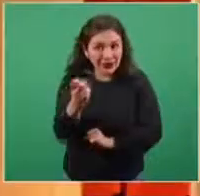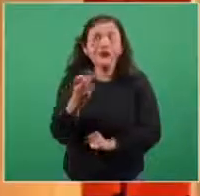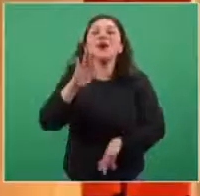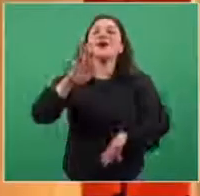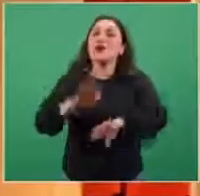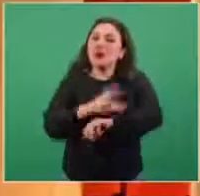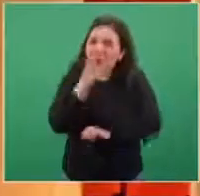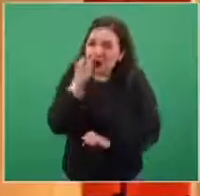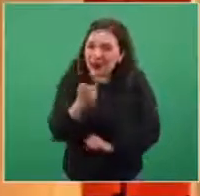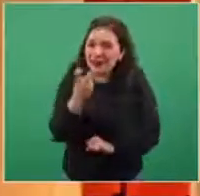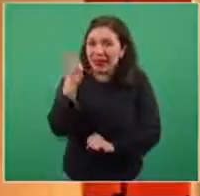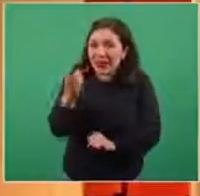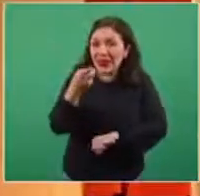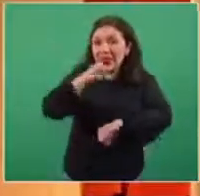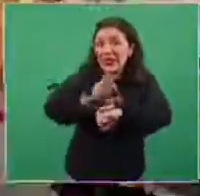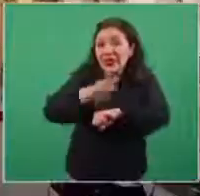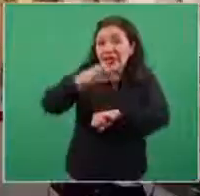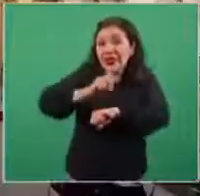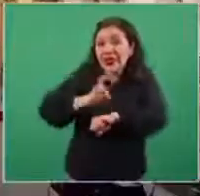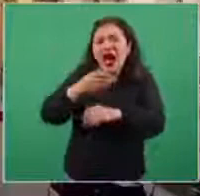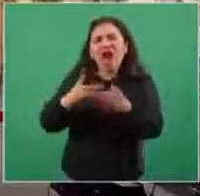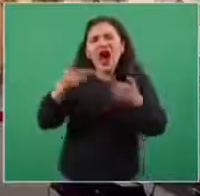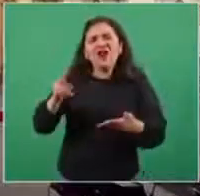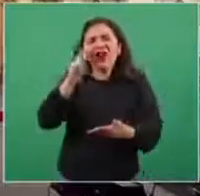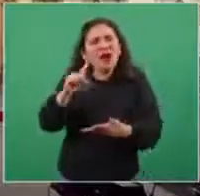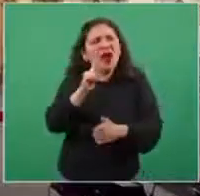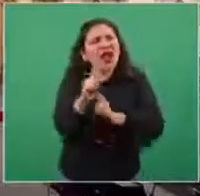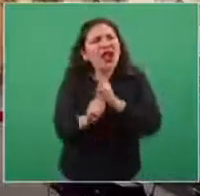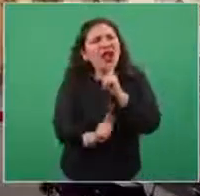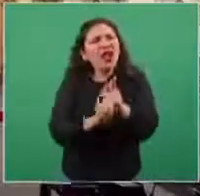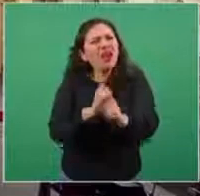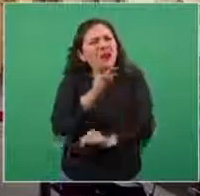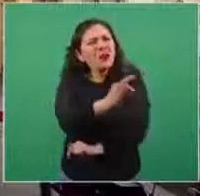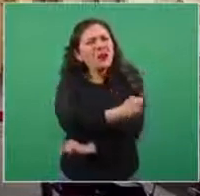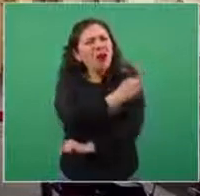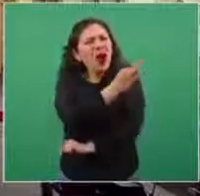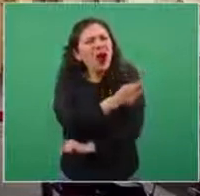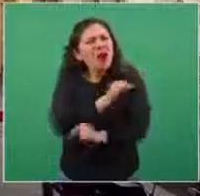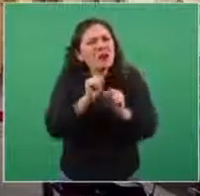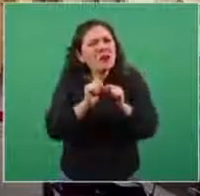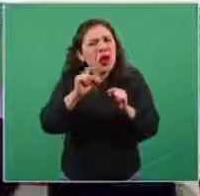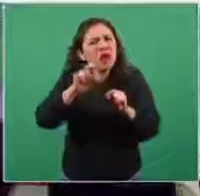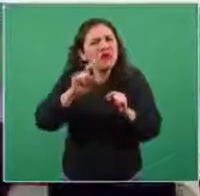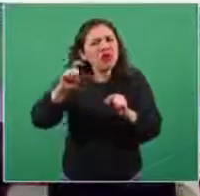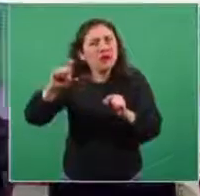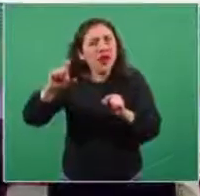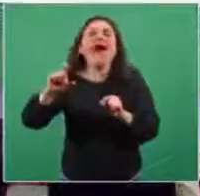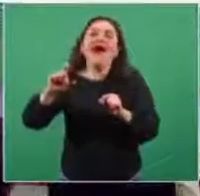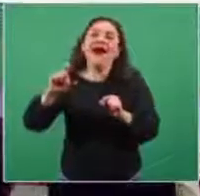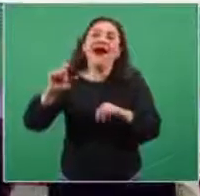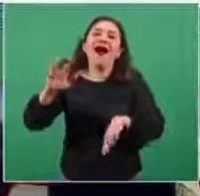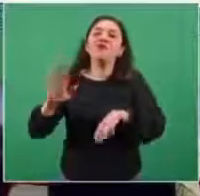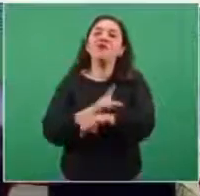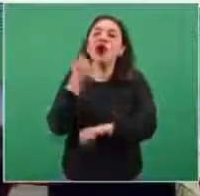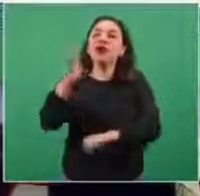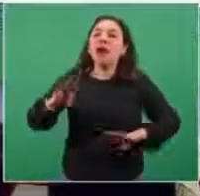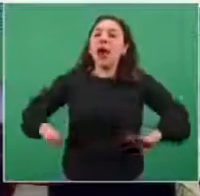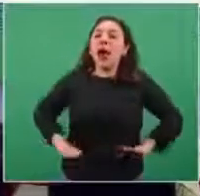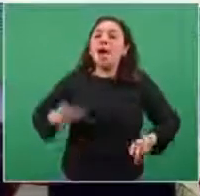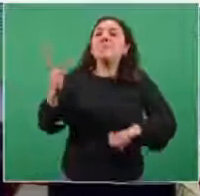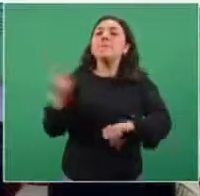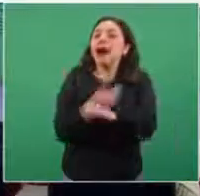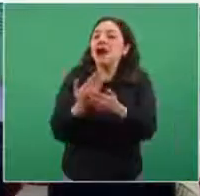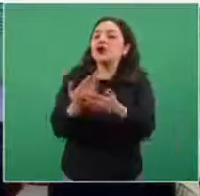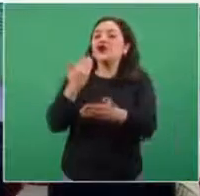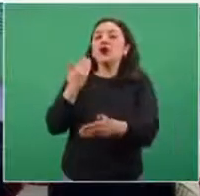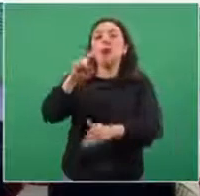razón por la que el avance diario ahora es lento, porque este avance diario corresponde con lo que ocurrió 21 días